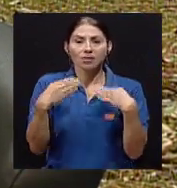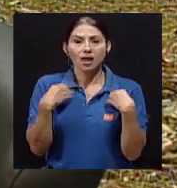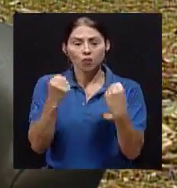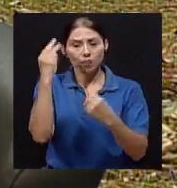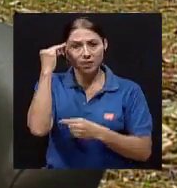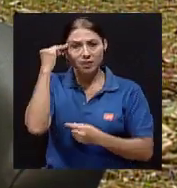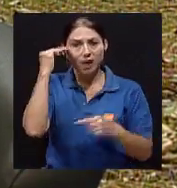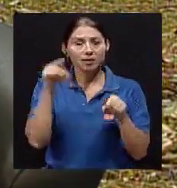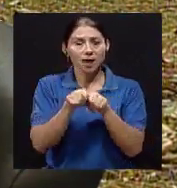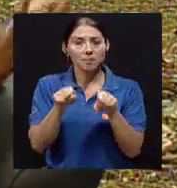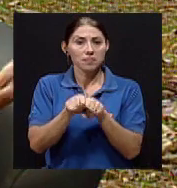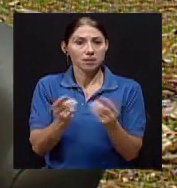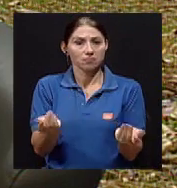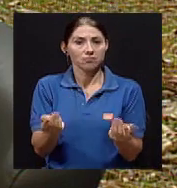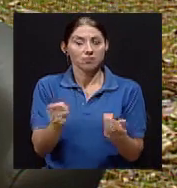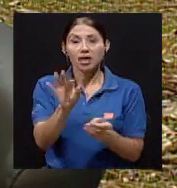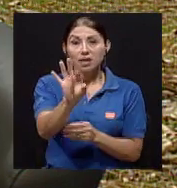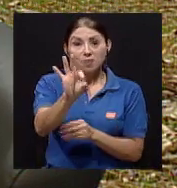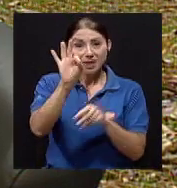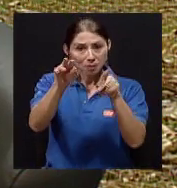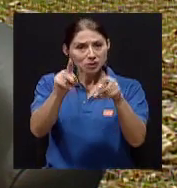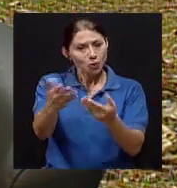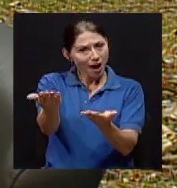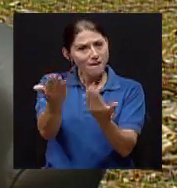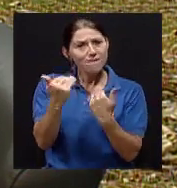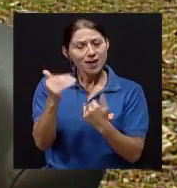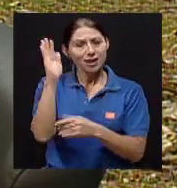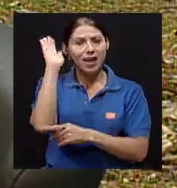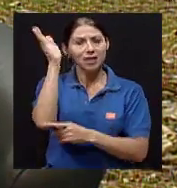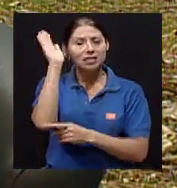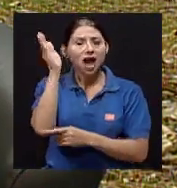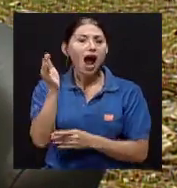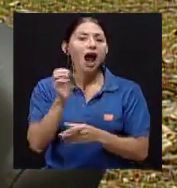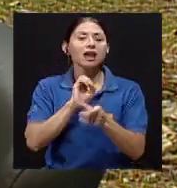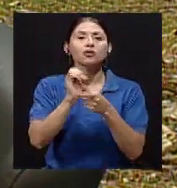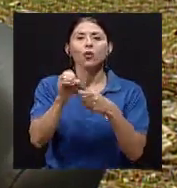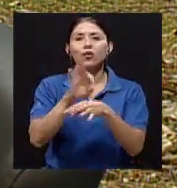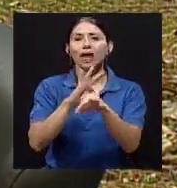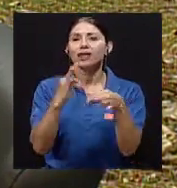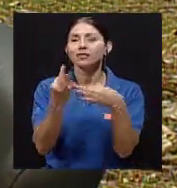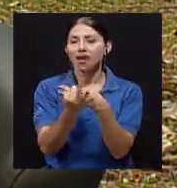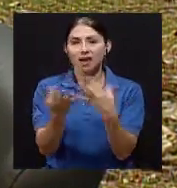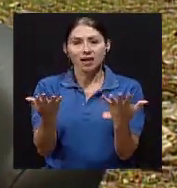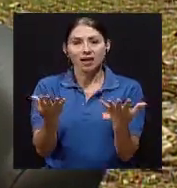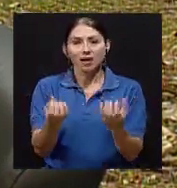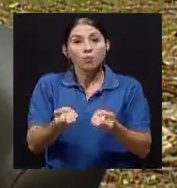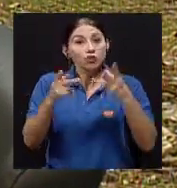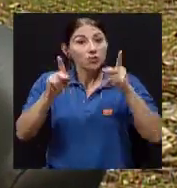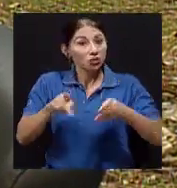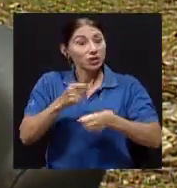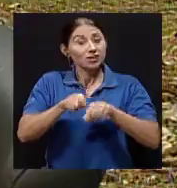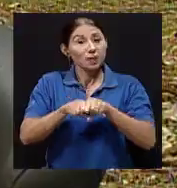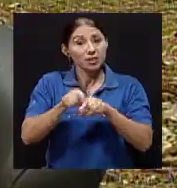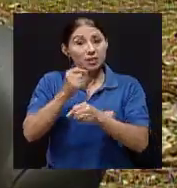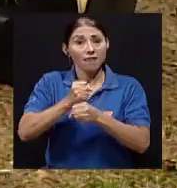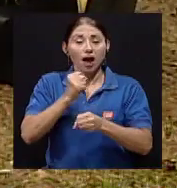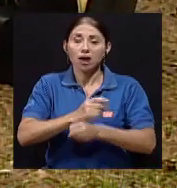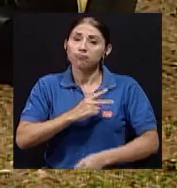para fomentar la salud mental también. También invitar a personas que vayan a dar charlas o que hagan talleres. Hay muchas personas que trabajan a Don